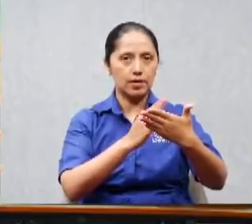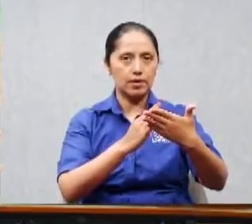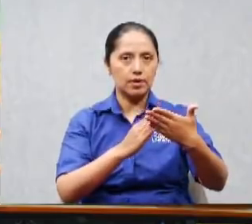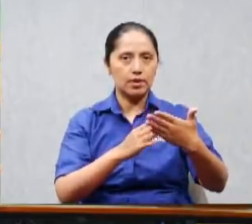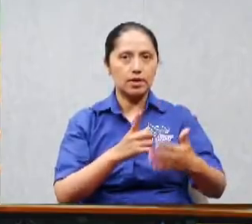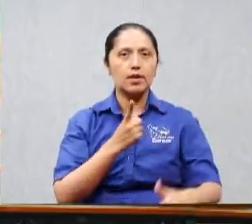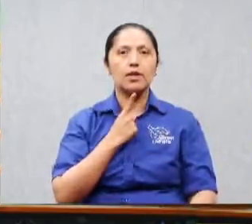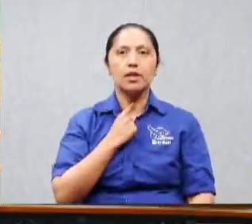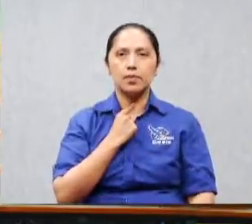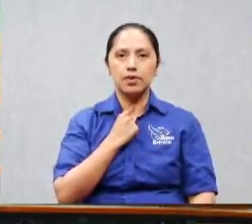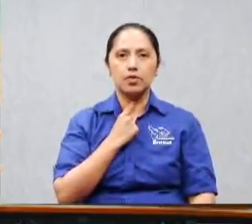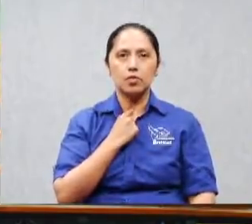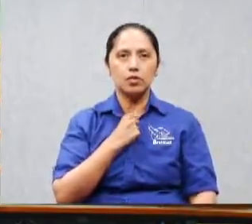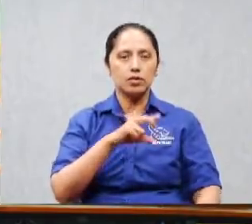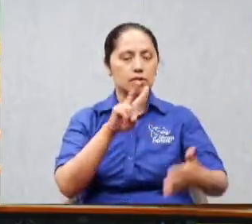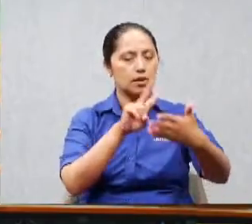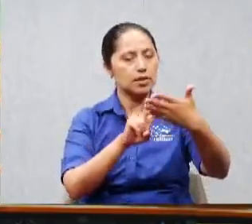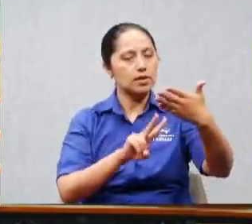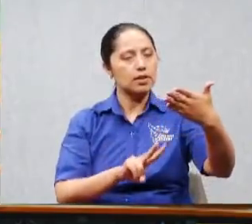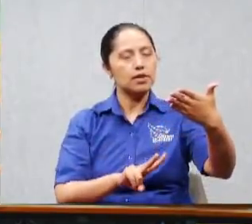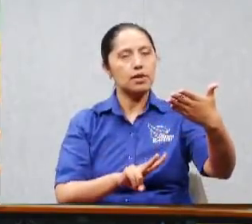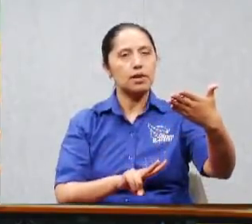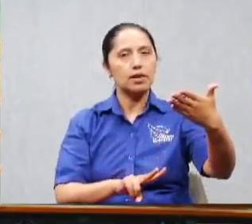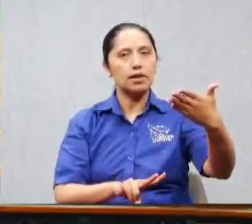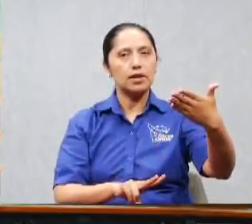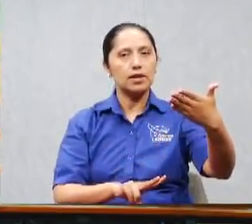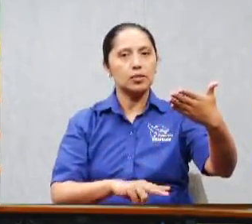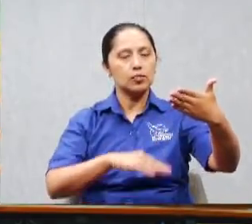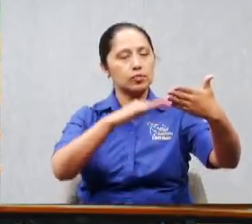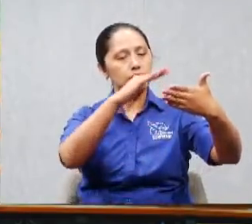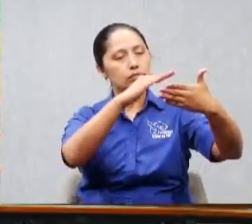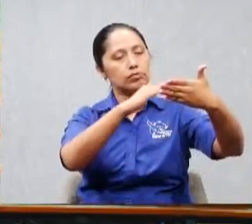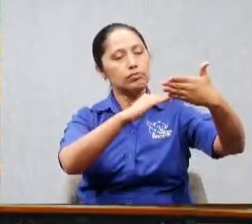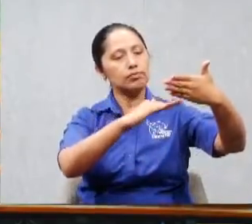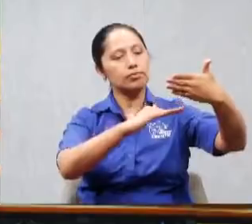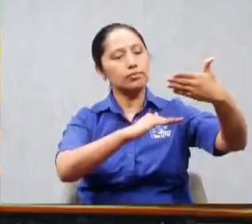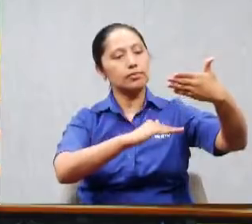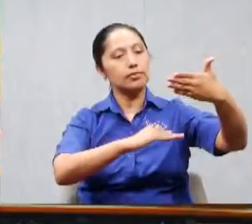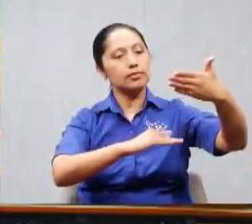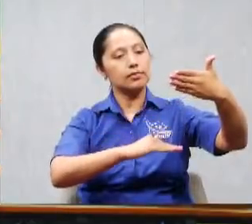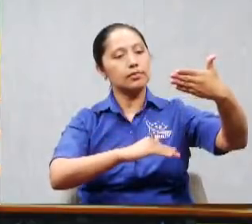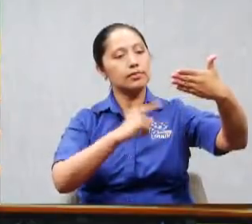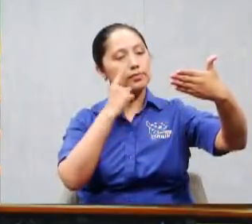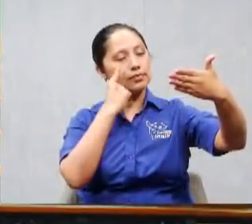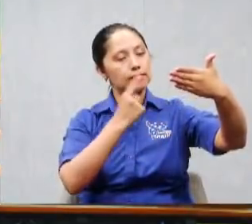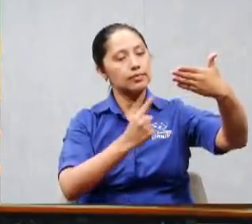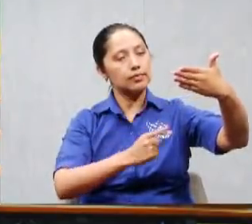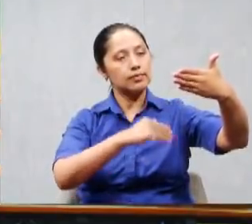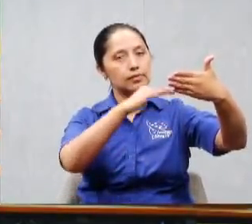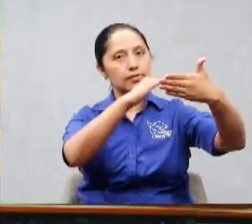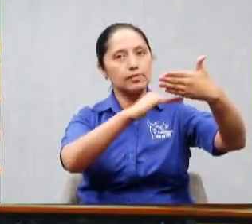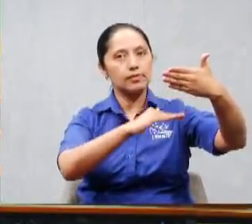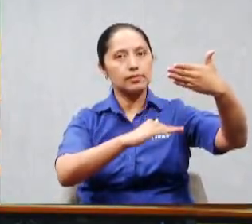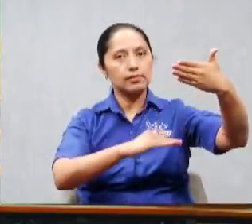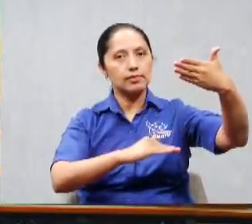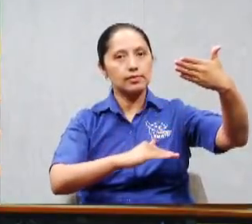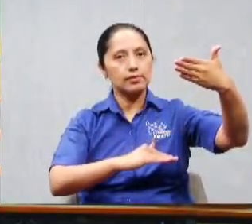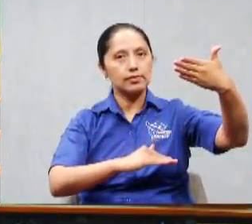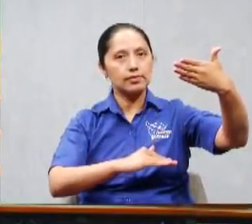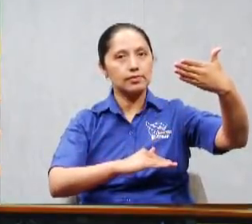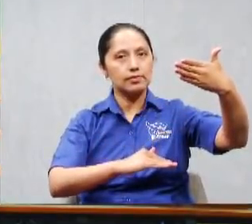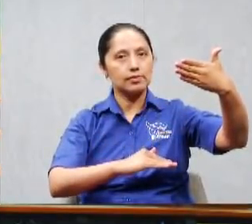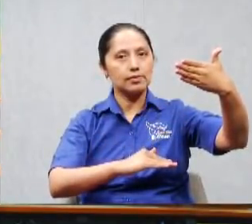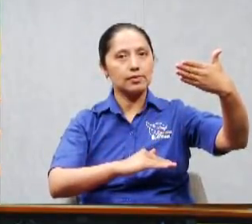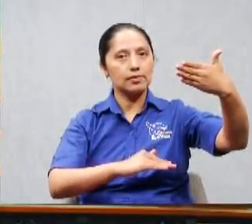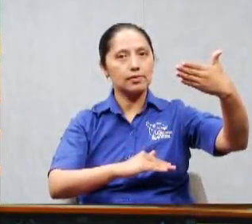gustan es mire como está ahí mire como va de bonito todo mire que chilero de repente le aparecen